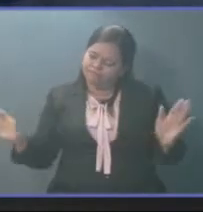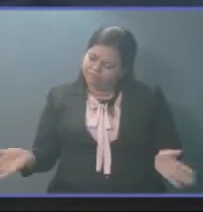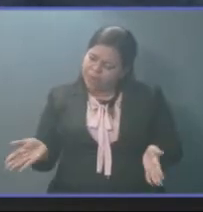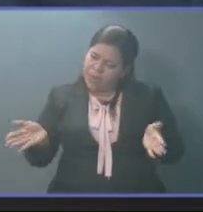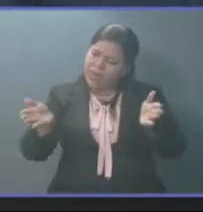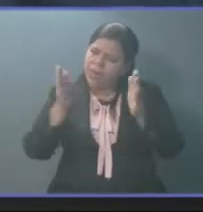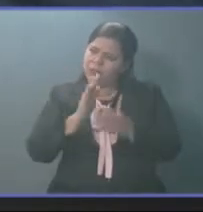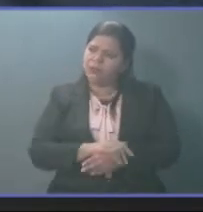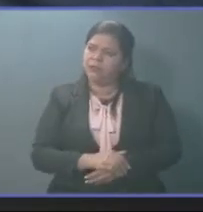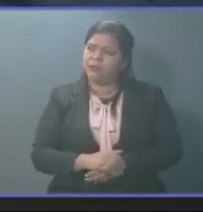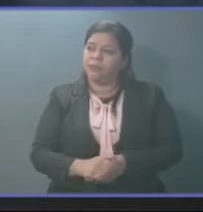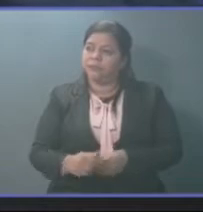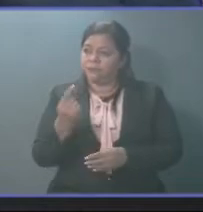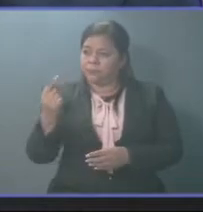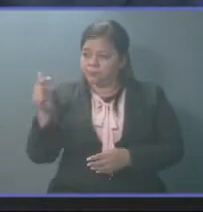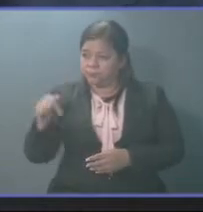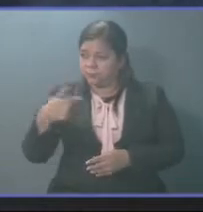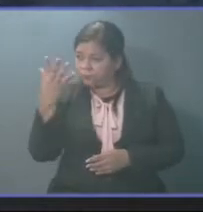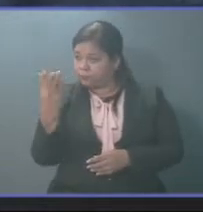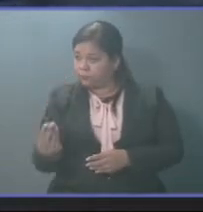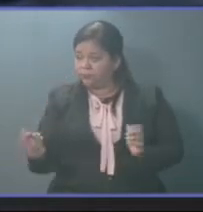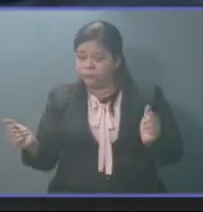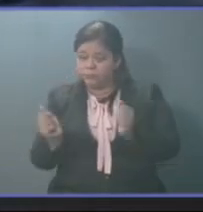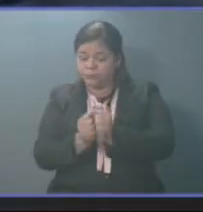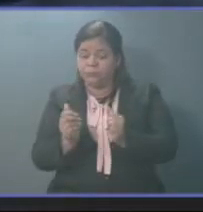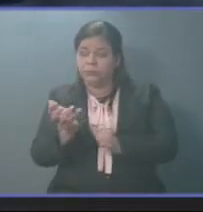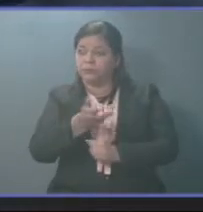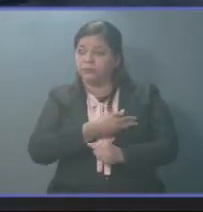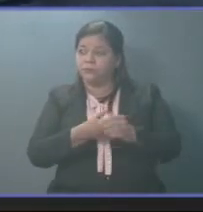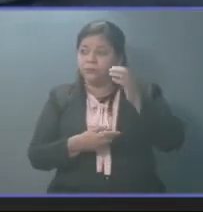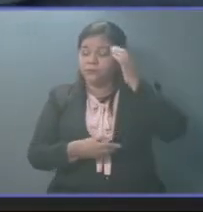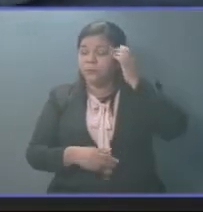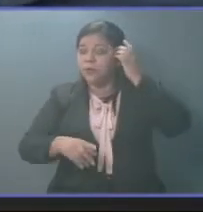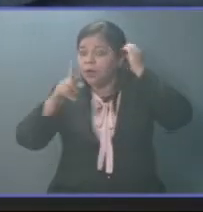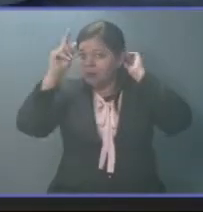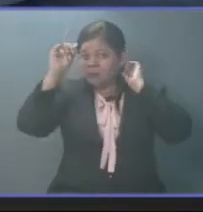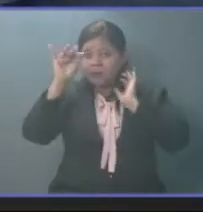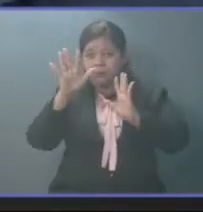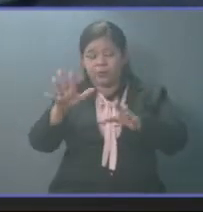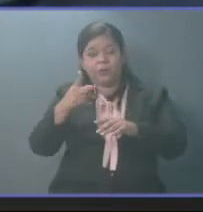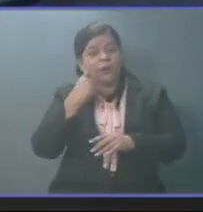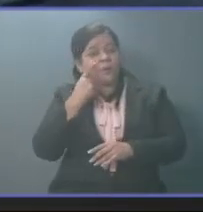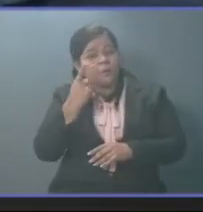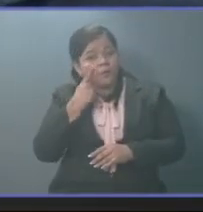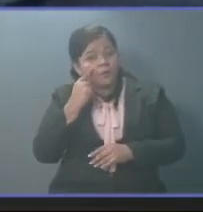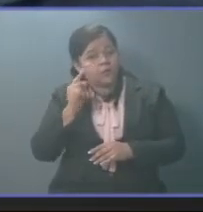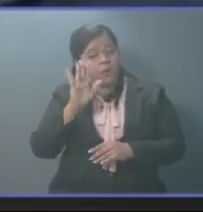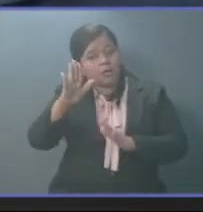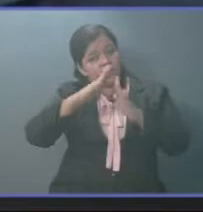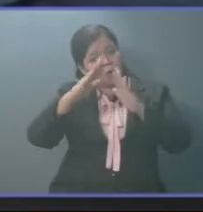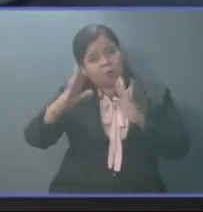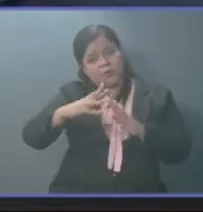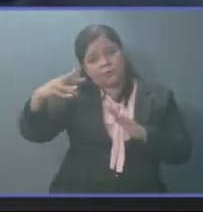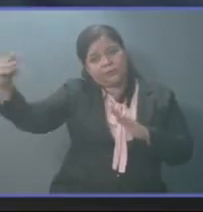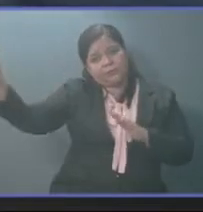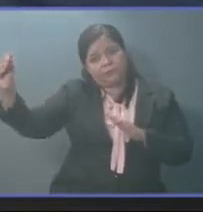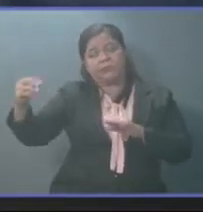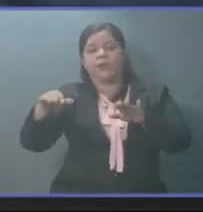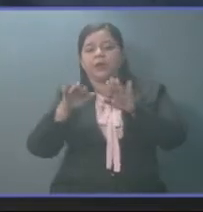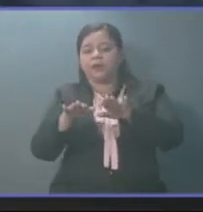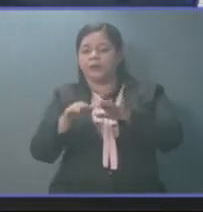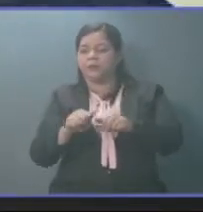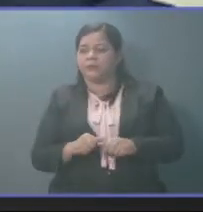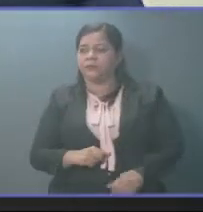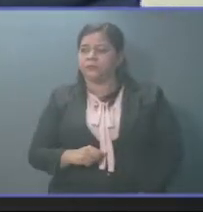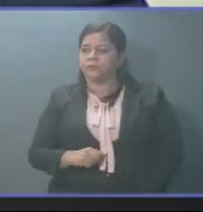salvadoreñas que nos acompañan este día en esta plenaria y Dios los bendiga y los cuide de retorno a sus casas. Gracias a